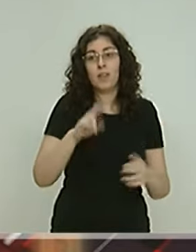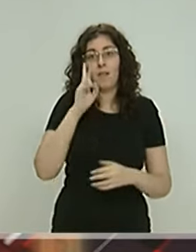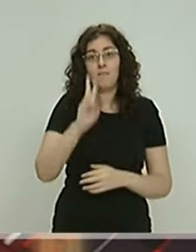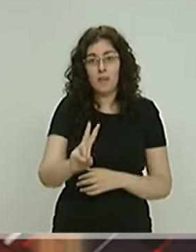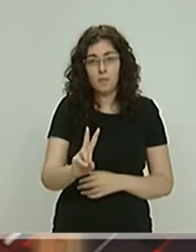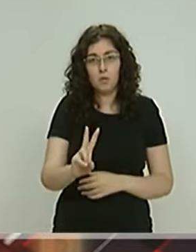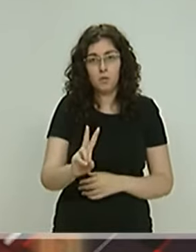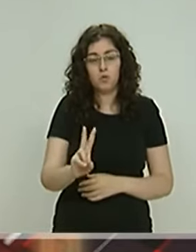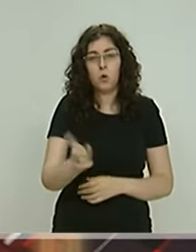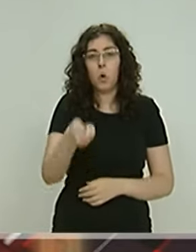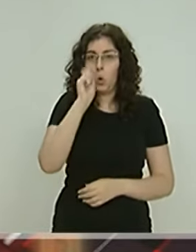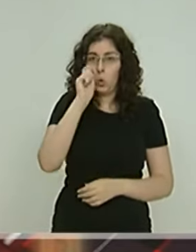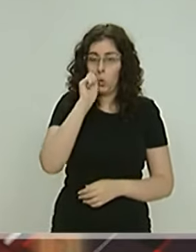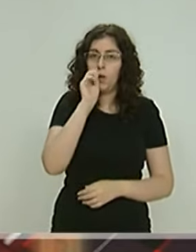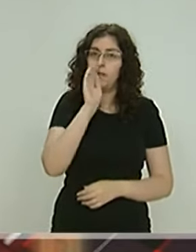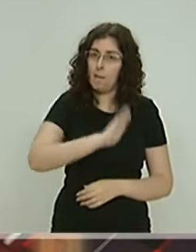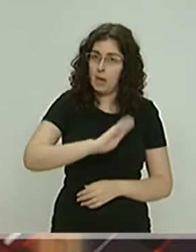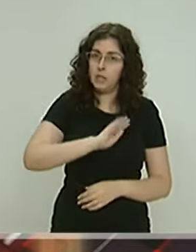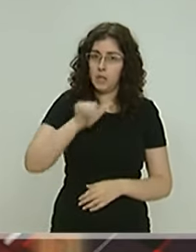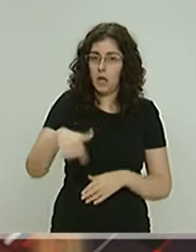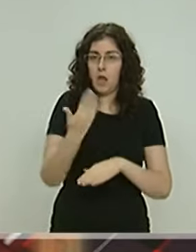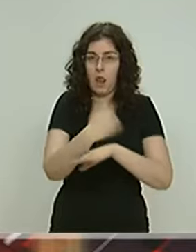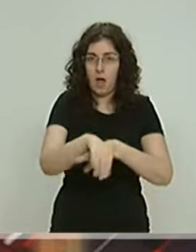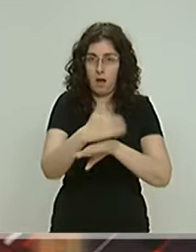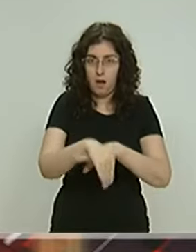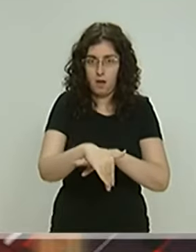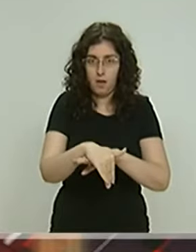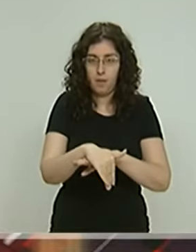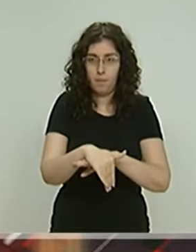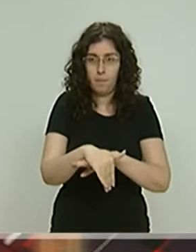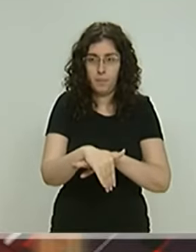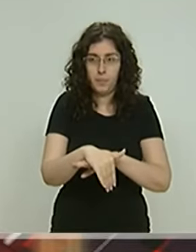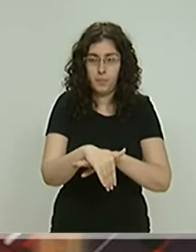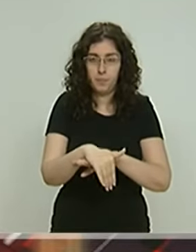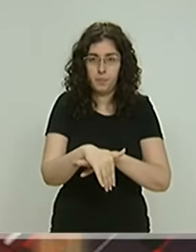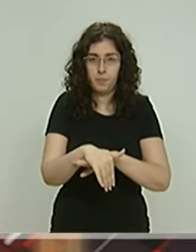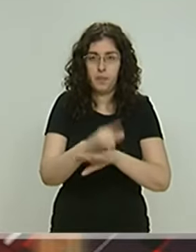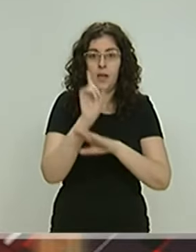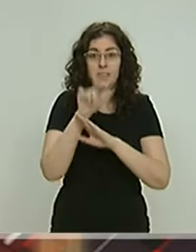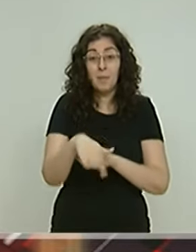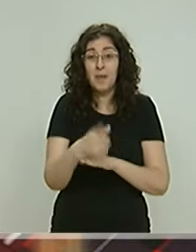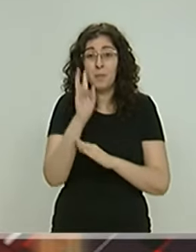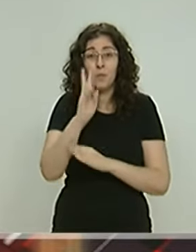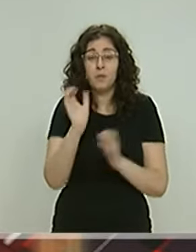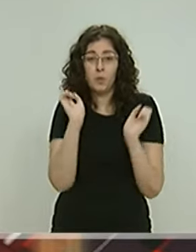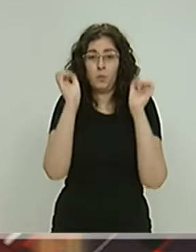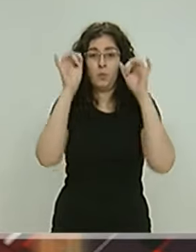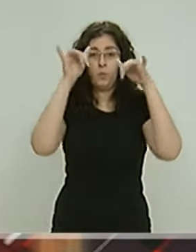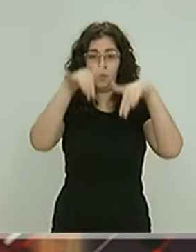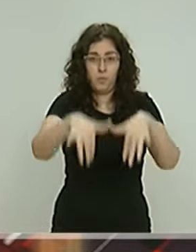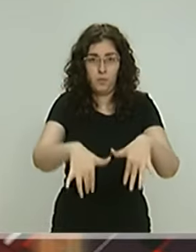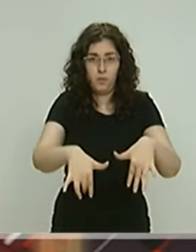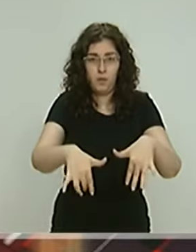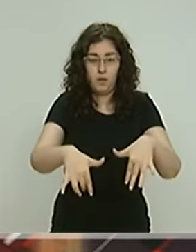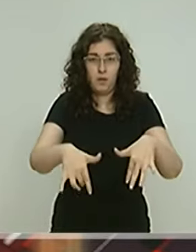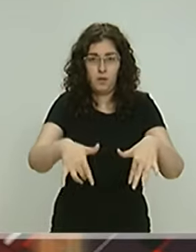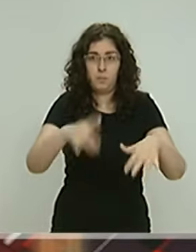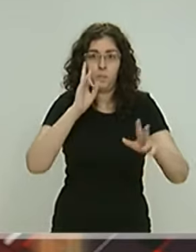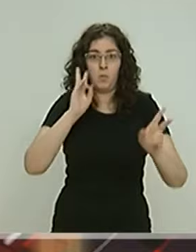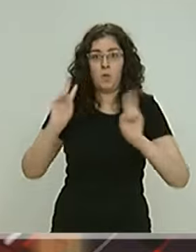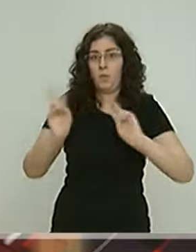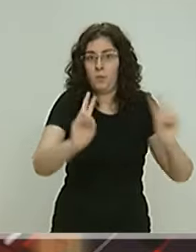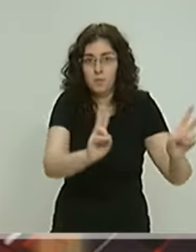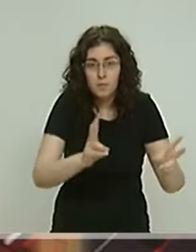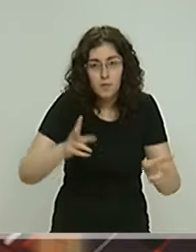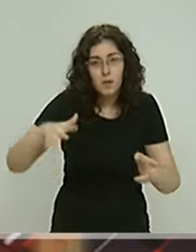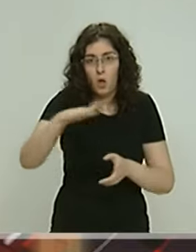bastantes turistas en la calle y en el que hemos asistido a algunas aglomeraciones y a cierto desfase en puntos calientes habituales